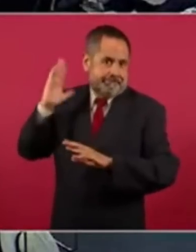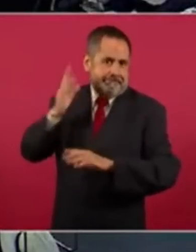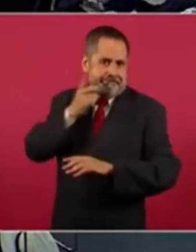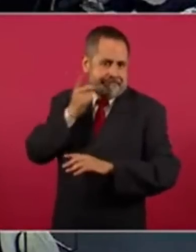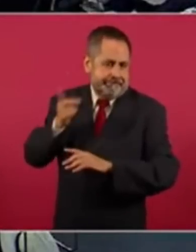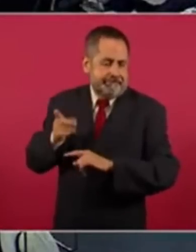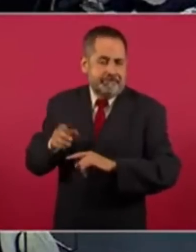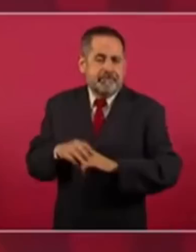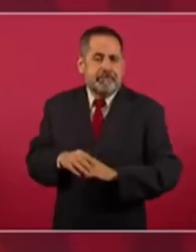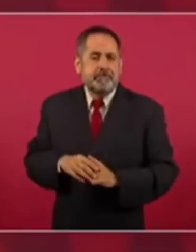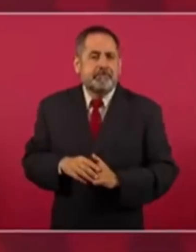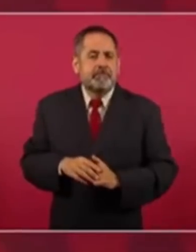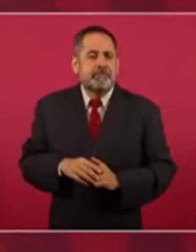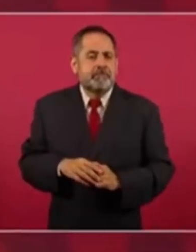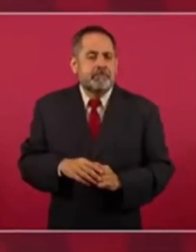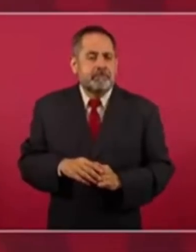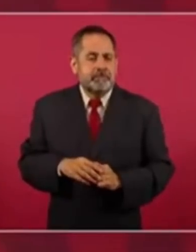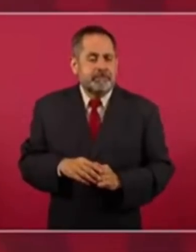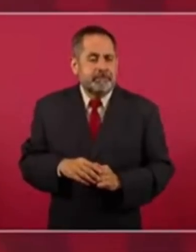vean,